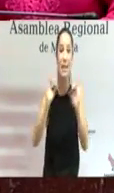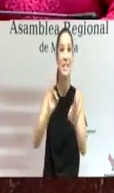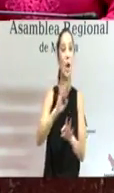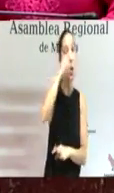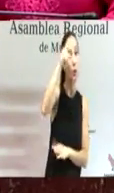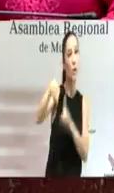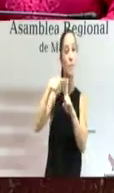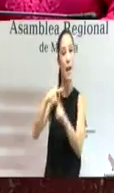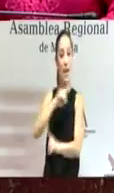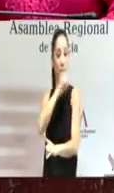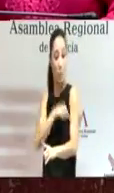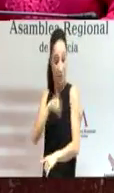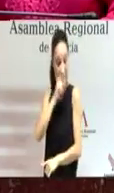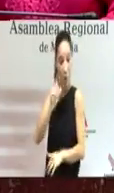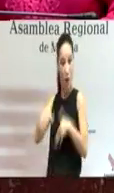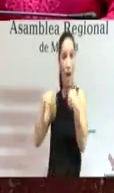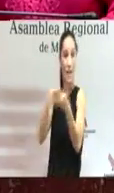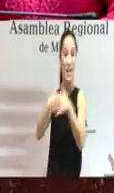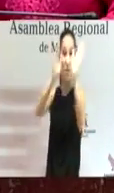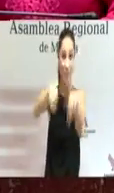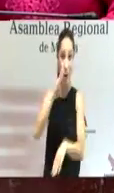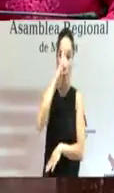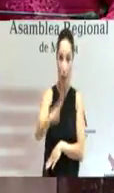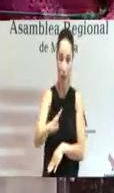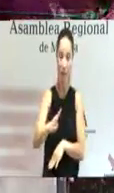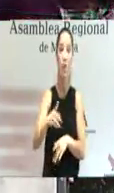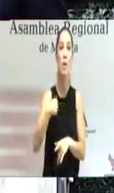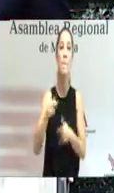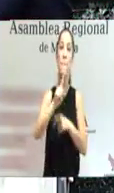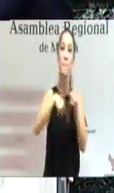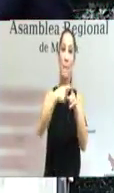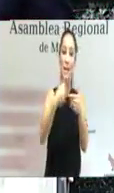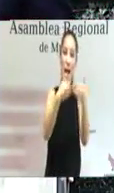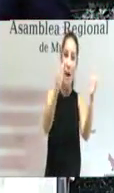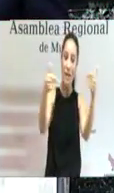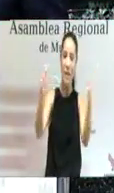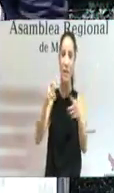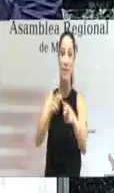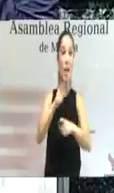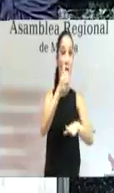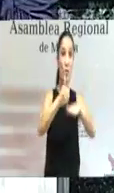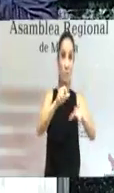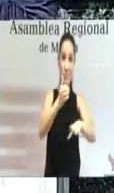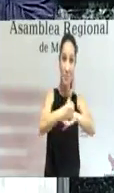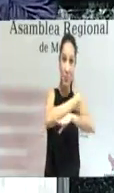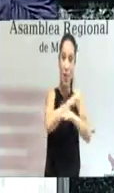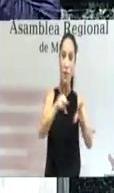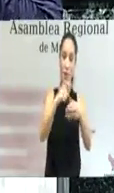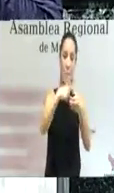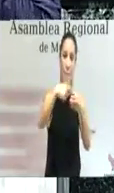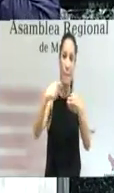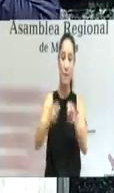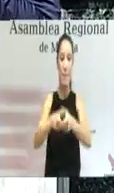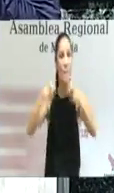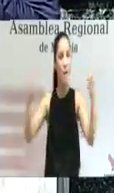año hasta finales de legislatura y, por supuesto, también abrirlo a la participación de toda la sociedad. Para que llegue a todos,